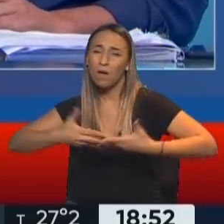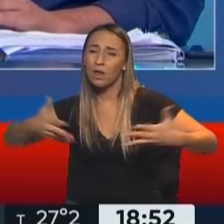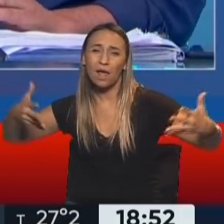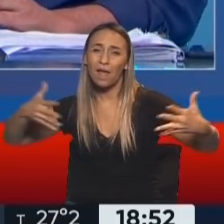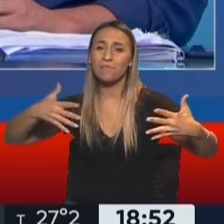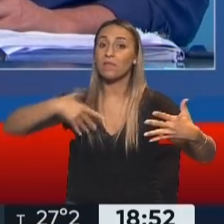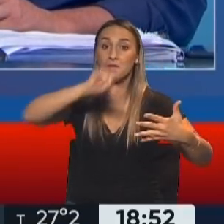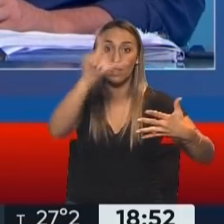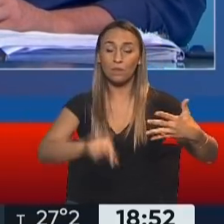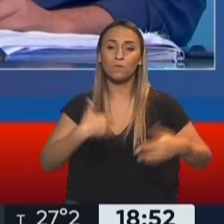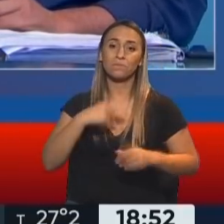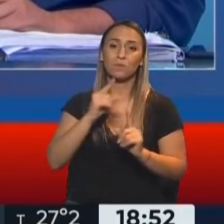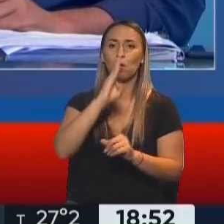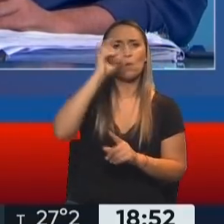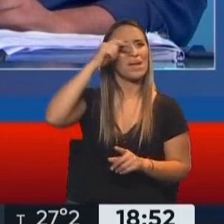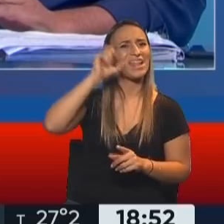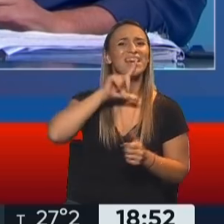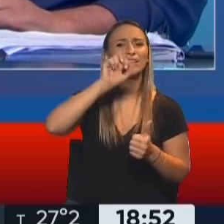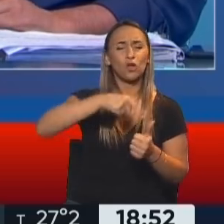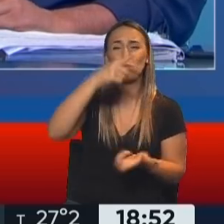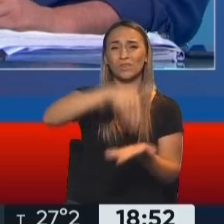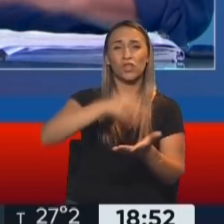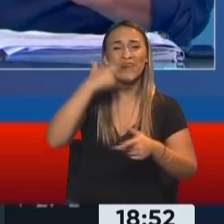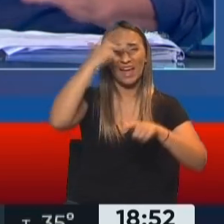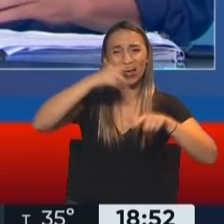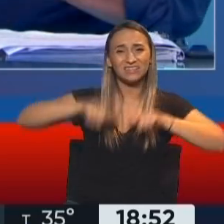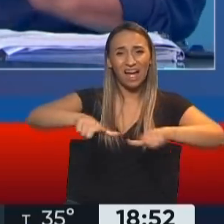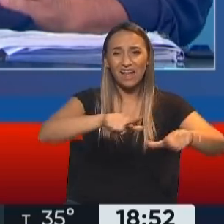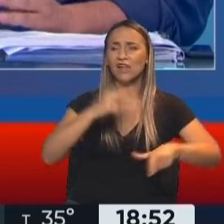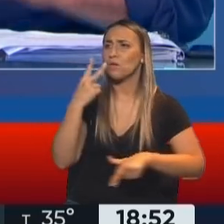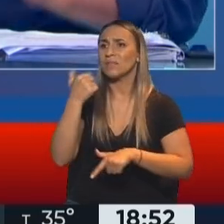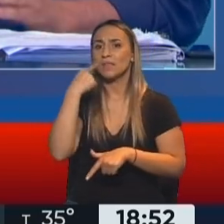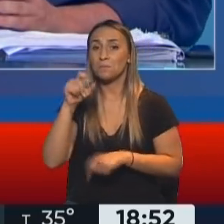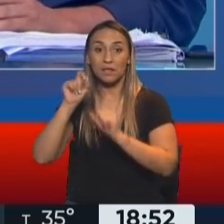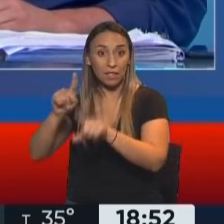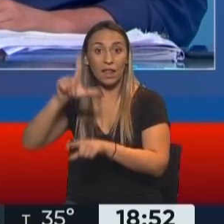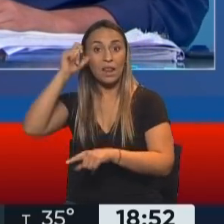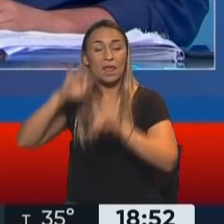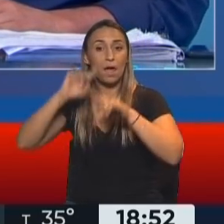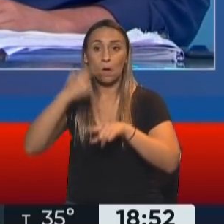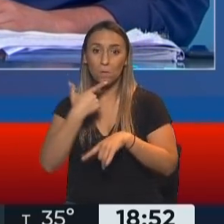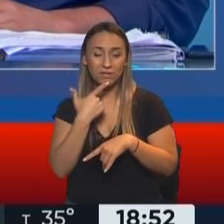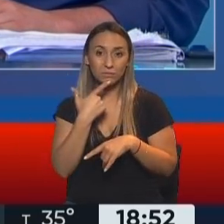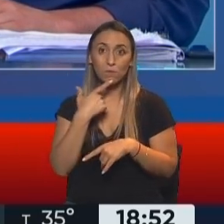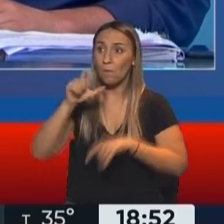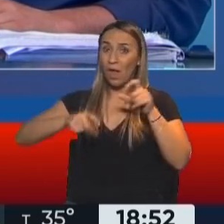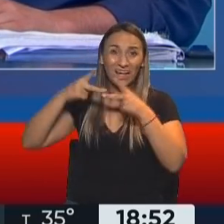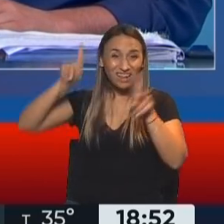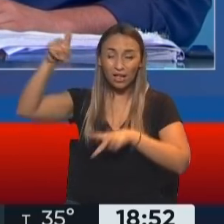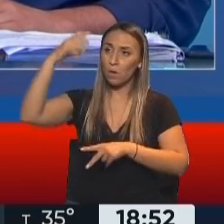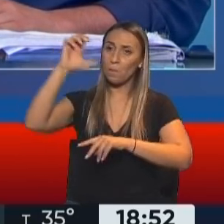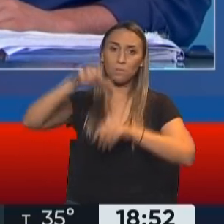Argentina, como la que tiene Béneto en un millón de hectáreas, Lewis 26.000, y hay hectáreas y hectáreas en manos de extranjeros. Te voy a dar un dato. Sí.